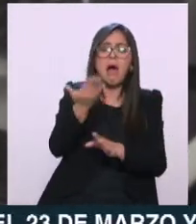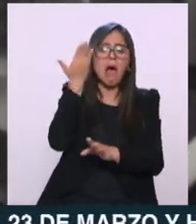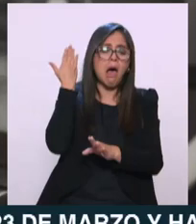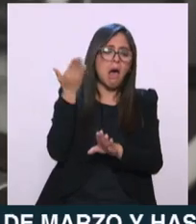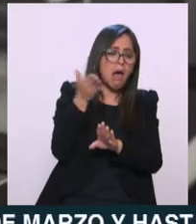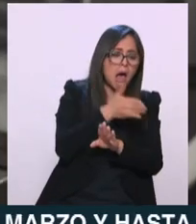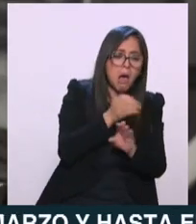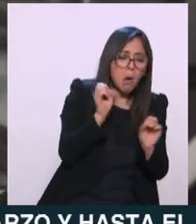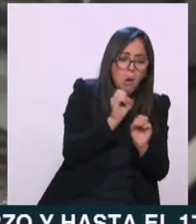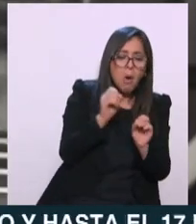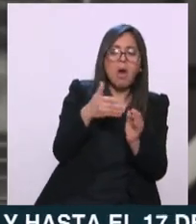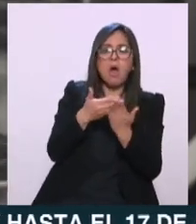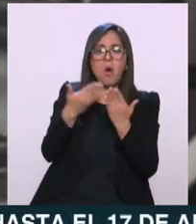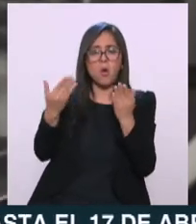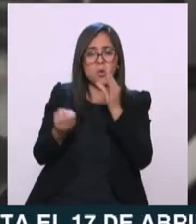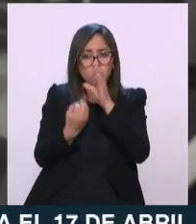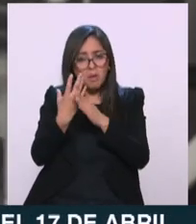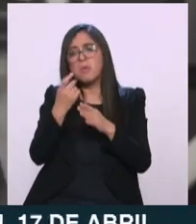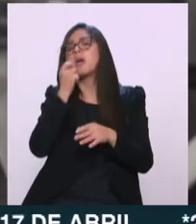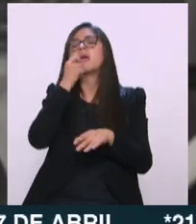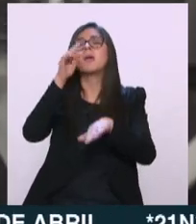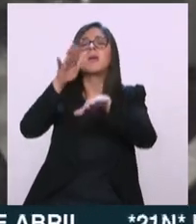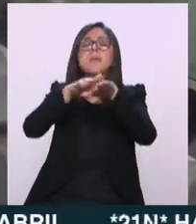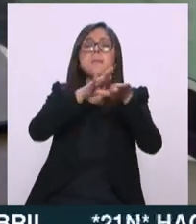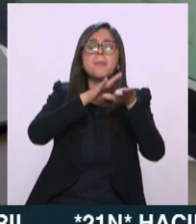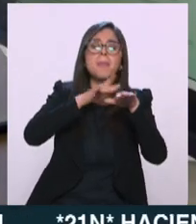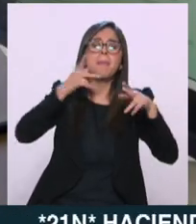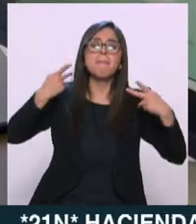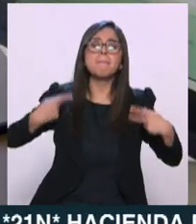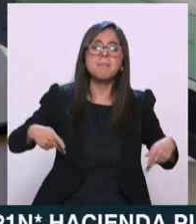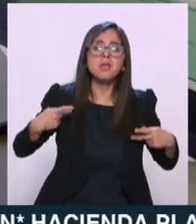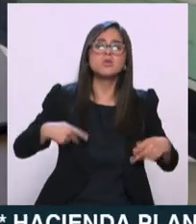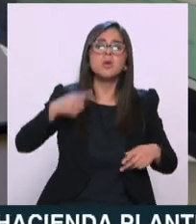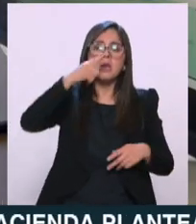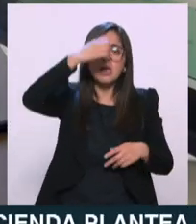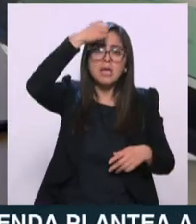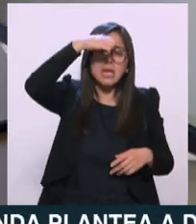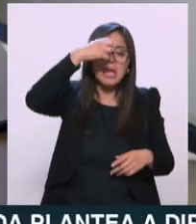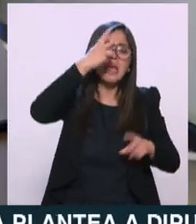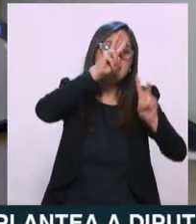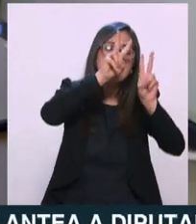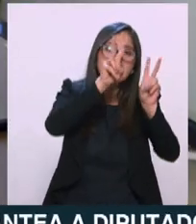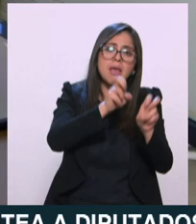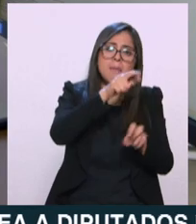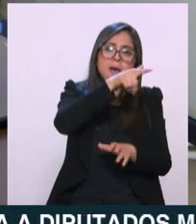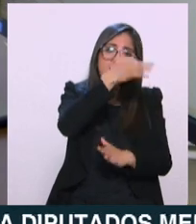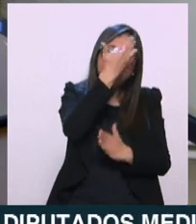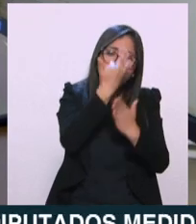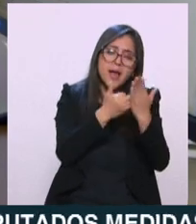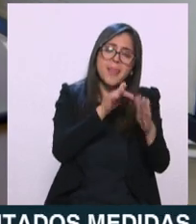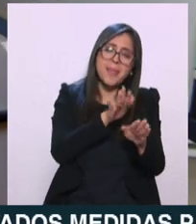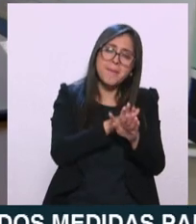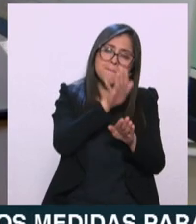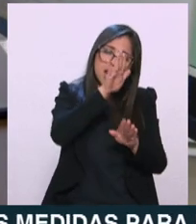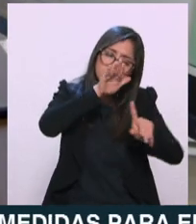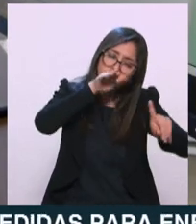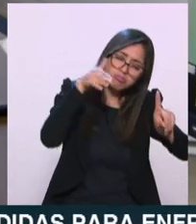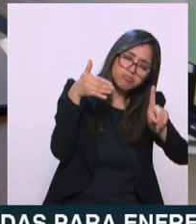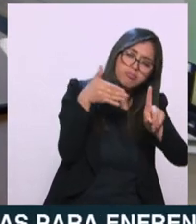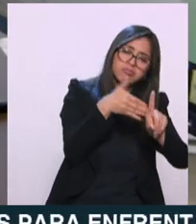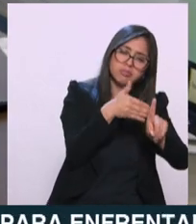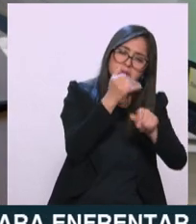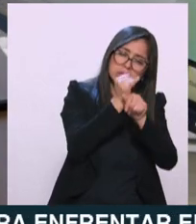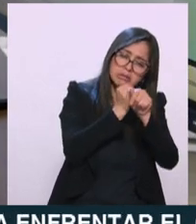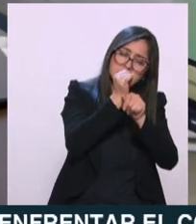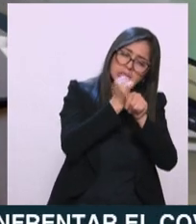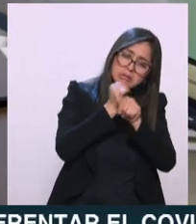convocar a colegas investigadores en aquellos campos en donde todavía haga falta investigación científica de frontera y este